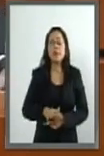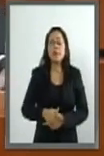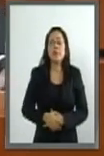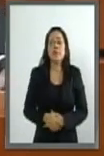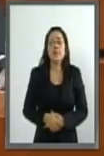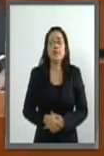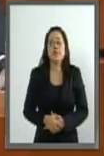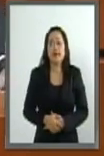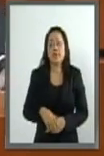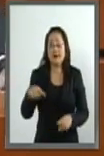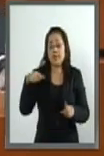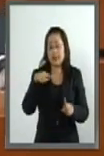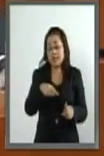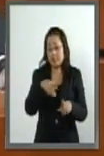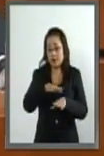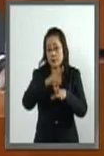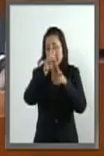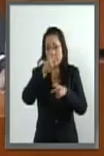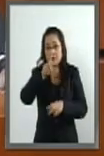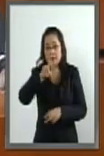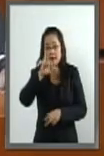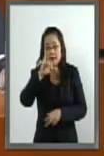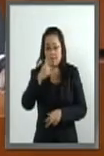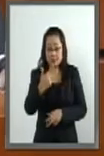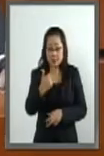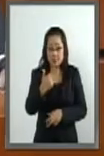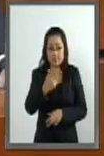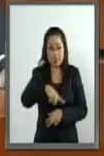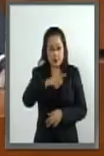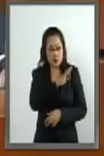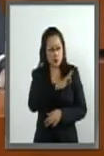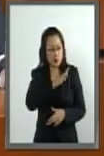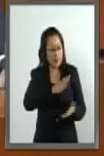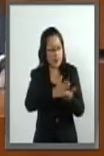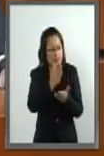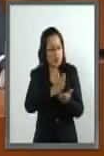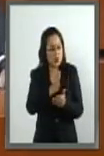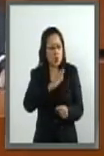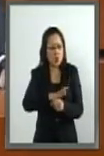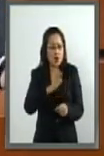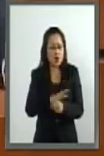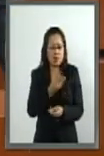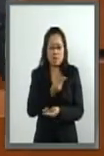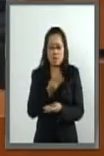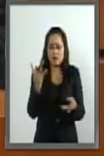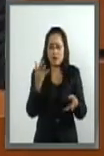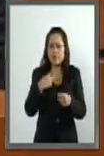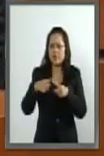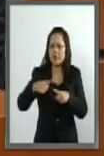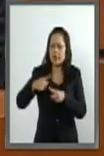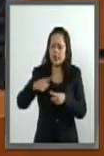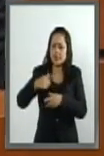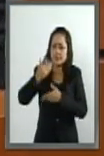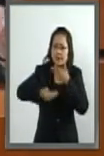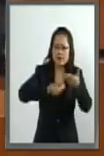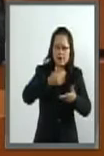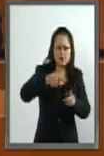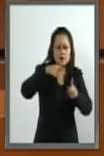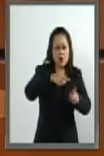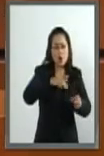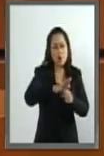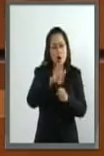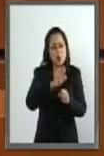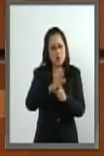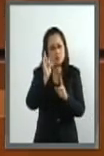clave respecto del VIH, tenga acceso a una gama completa de servicios, incluidos los condones.